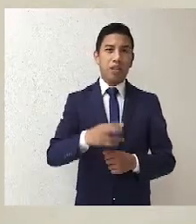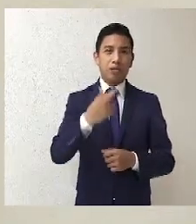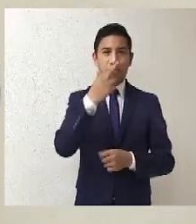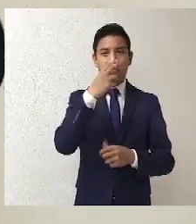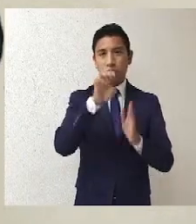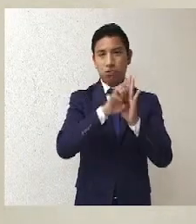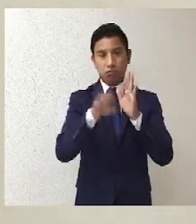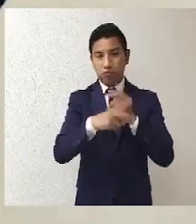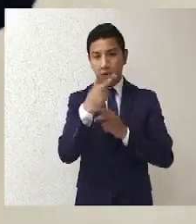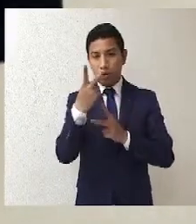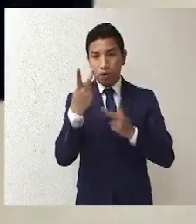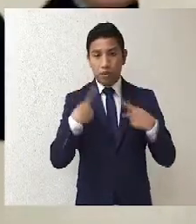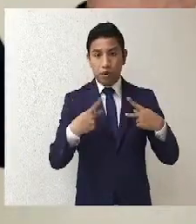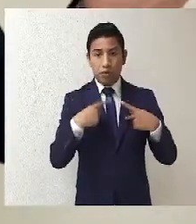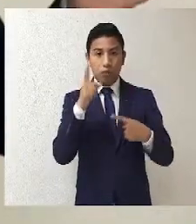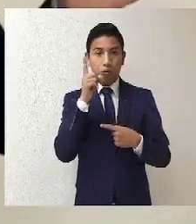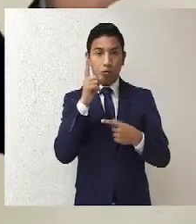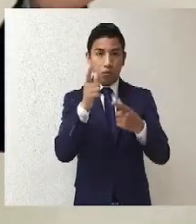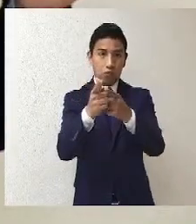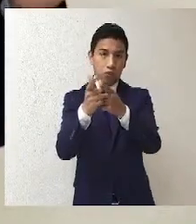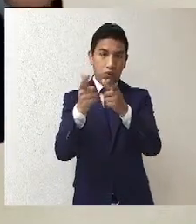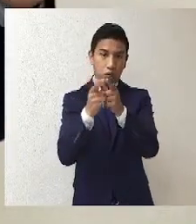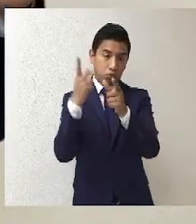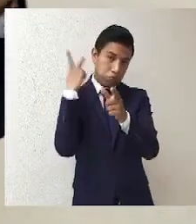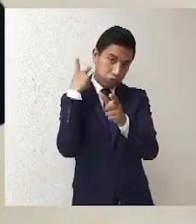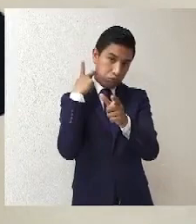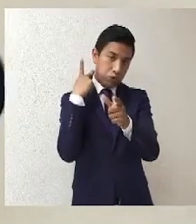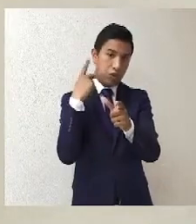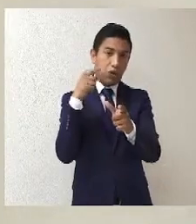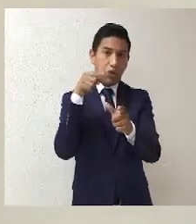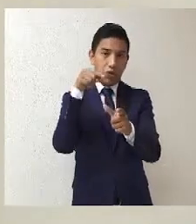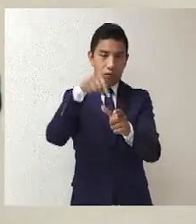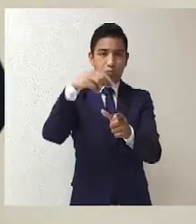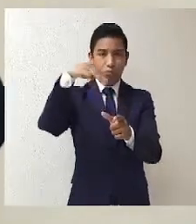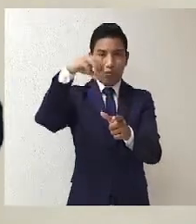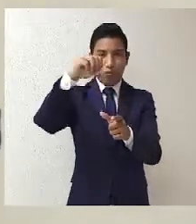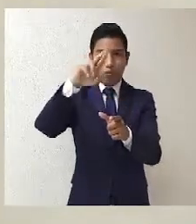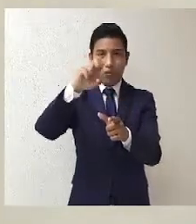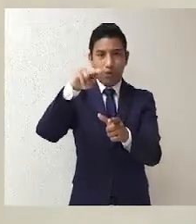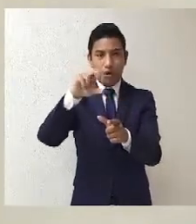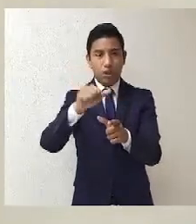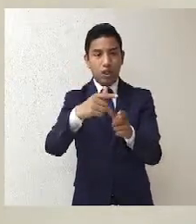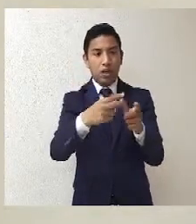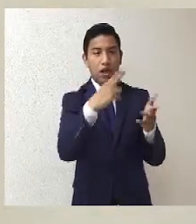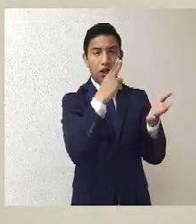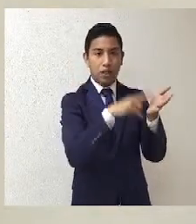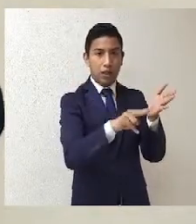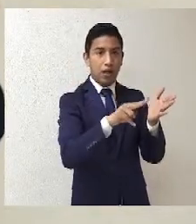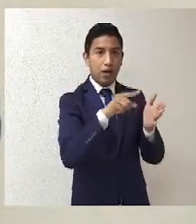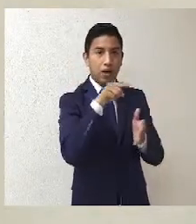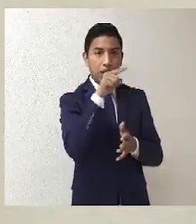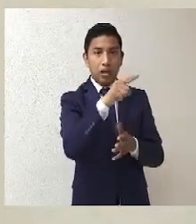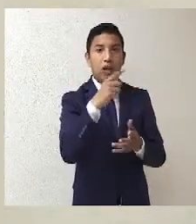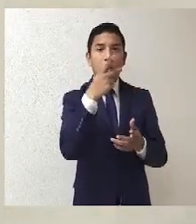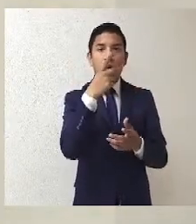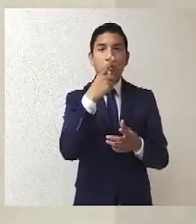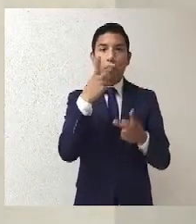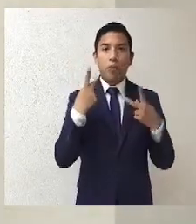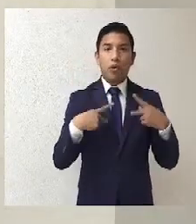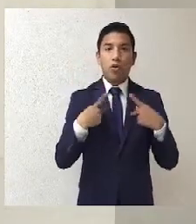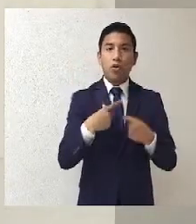que había hecho Morena antes de este registro, porque él consideraba que había sido posicionado